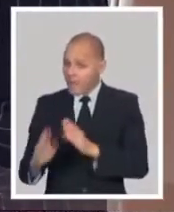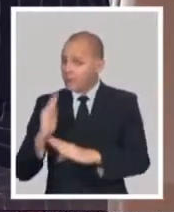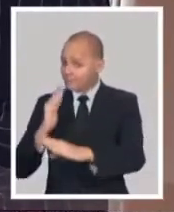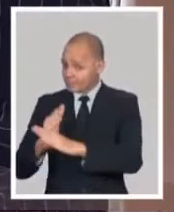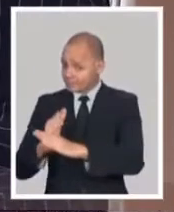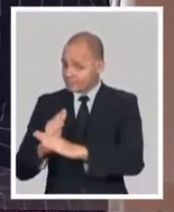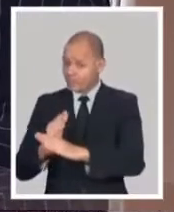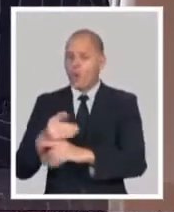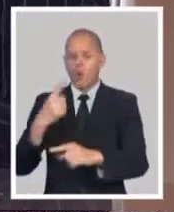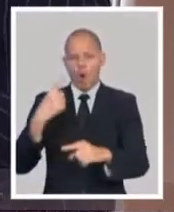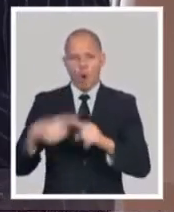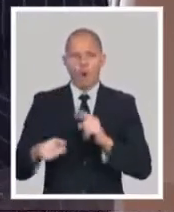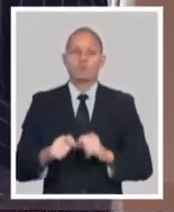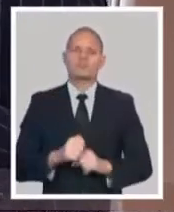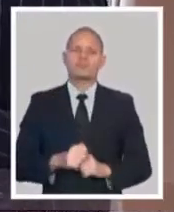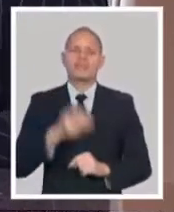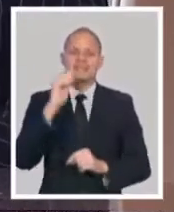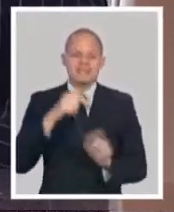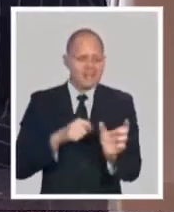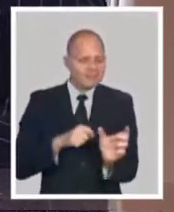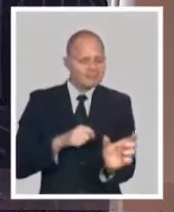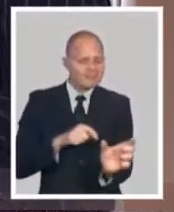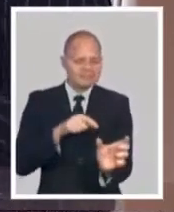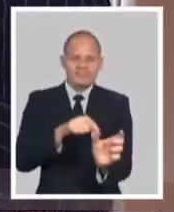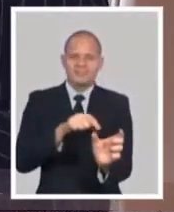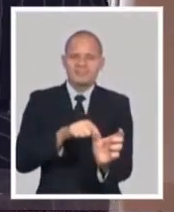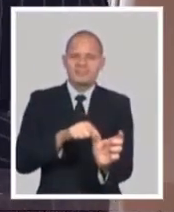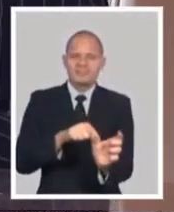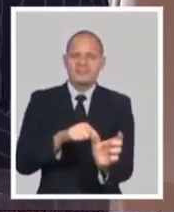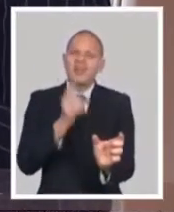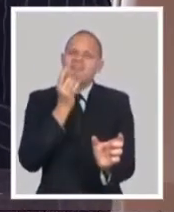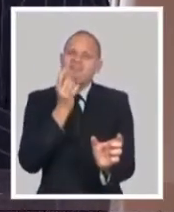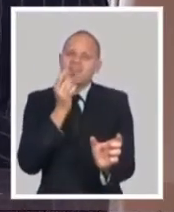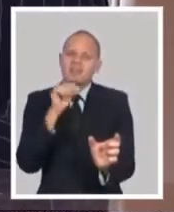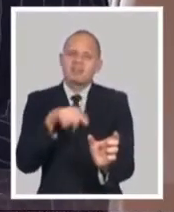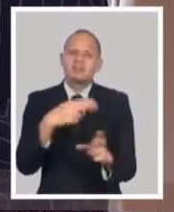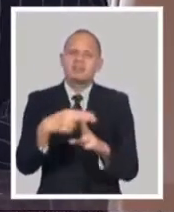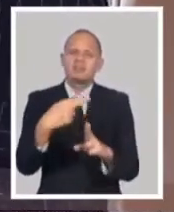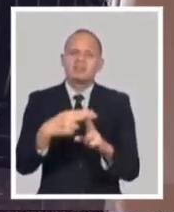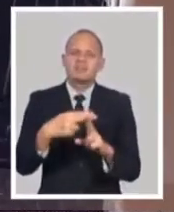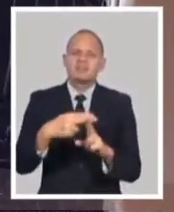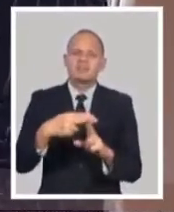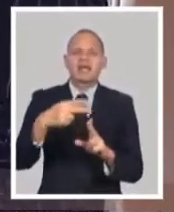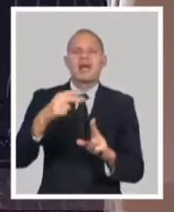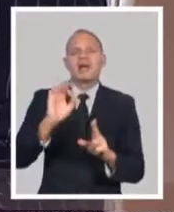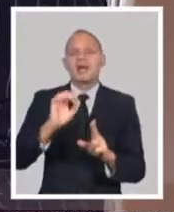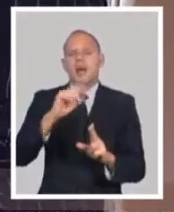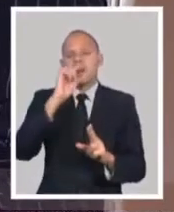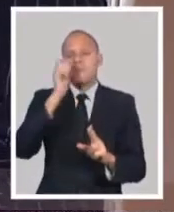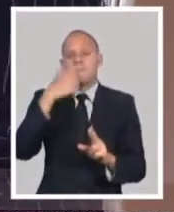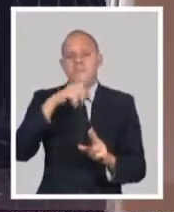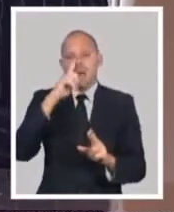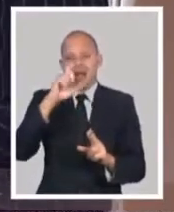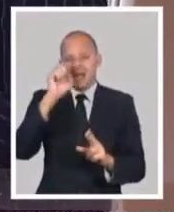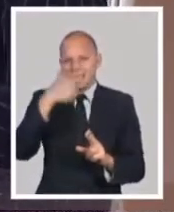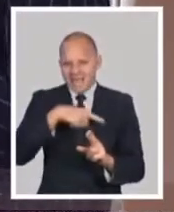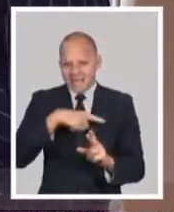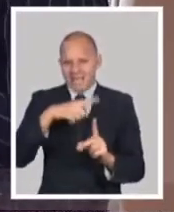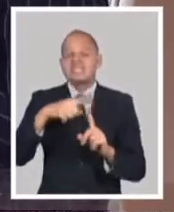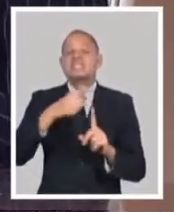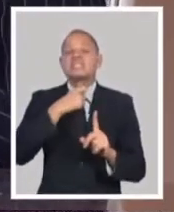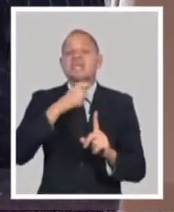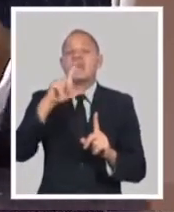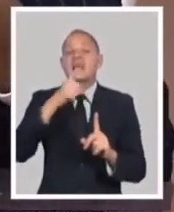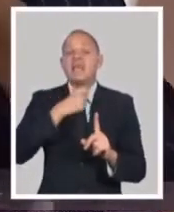los POS, como se dice, el transfer móvil en zona, la banca remota y los cajeros automáticos. Es decir, que todo ese